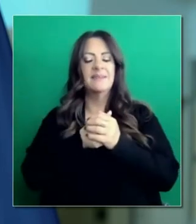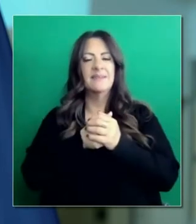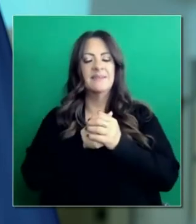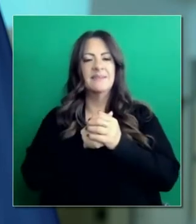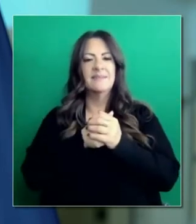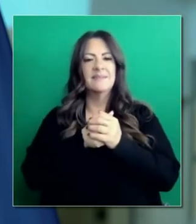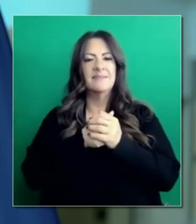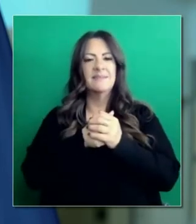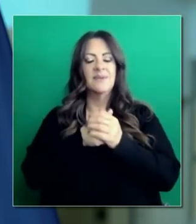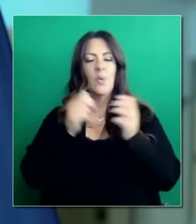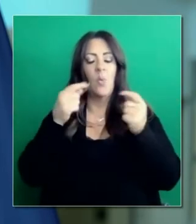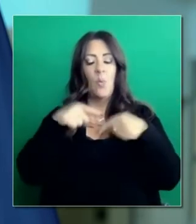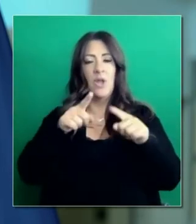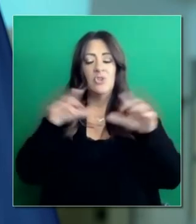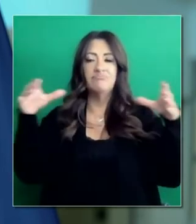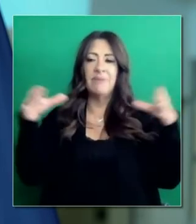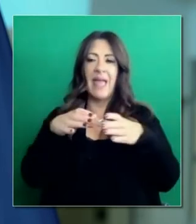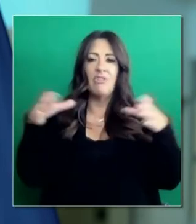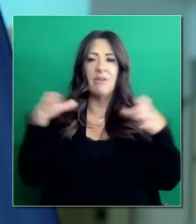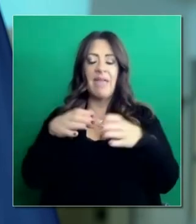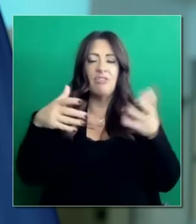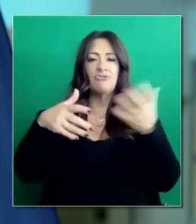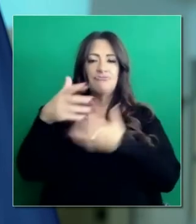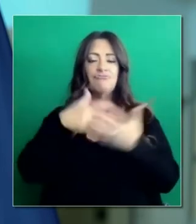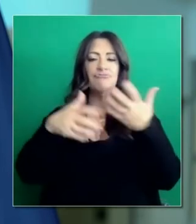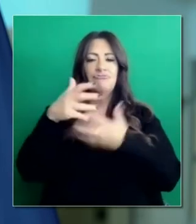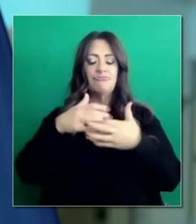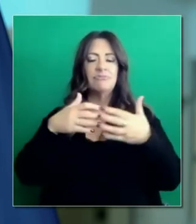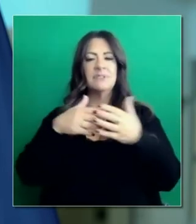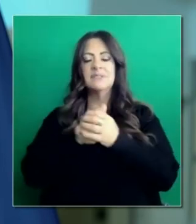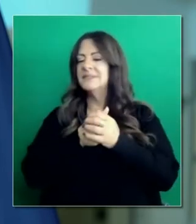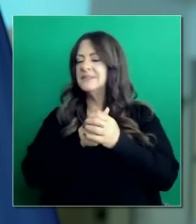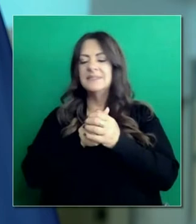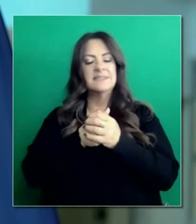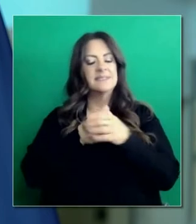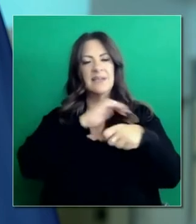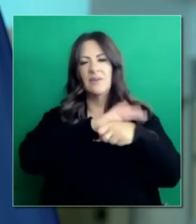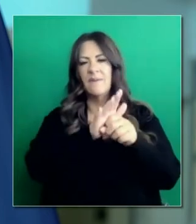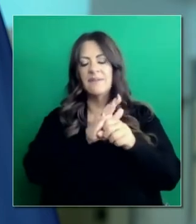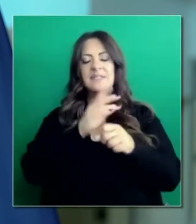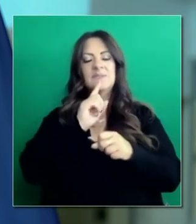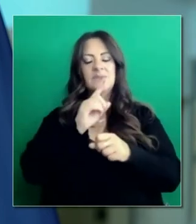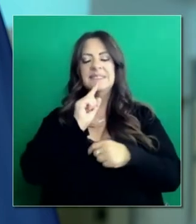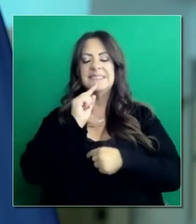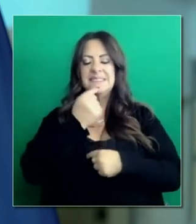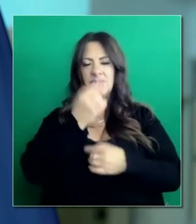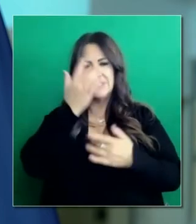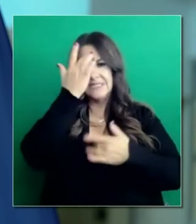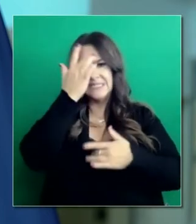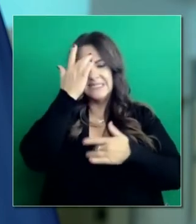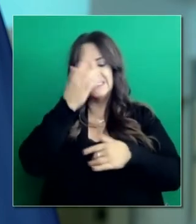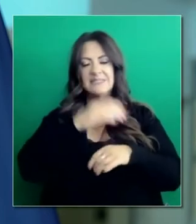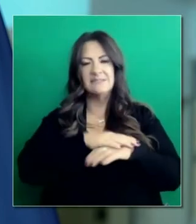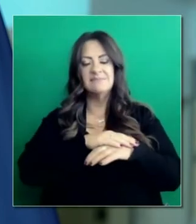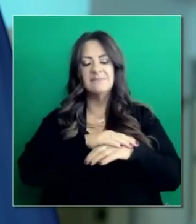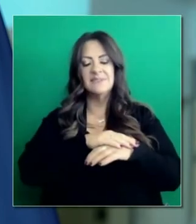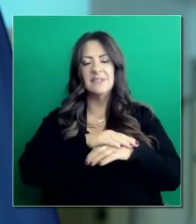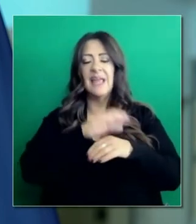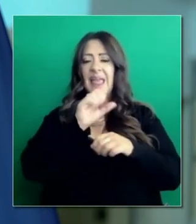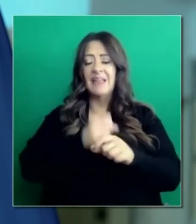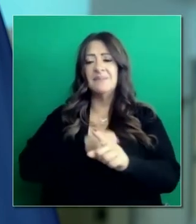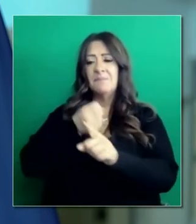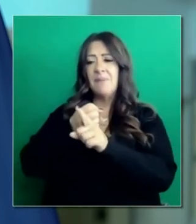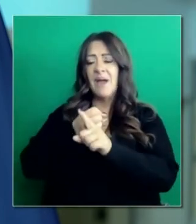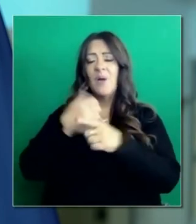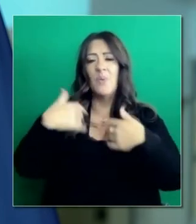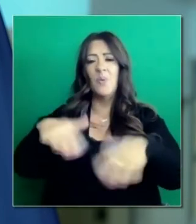tiene esto sobre el impacto que sigue teniendo, no solamente más que todo sobre las personas en la